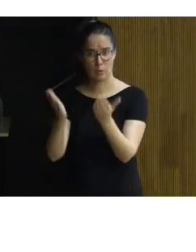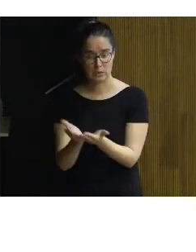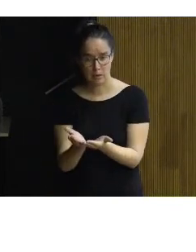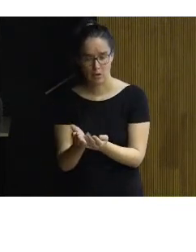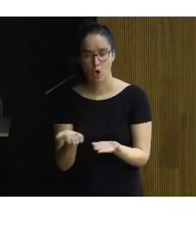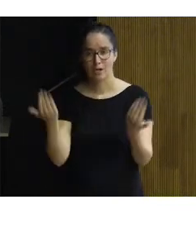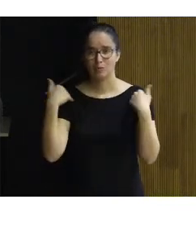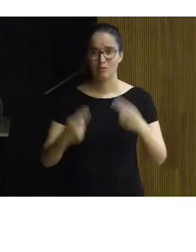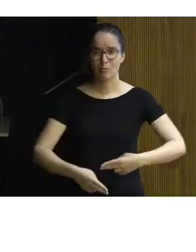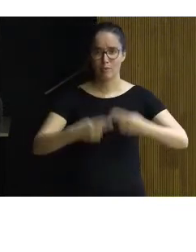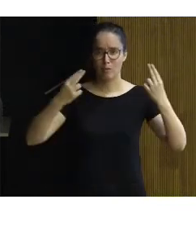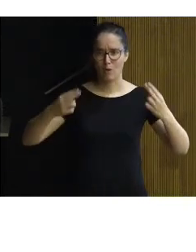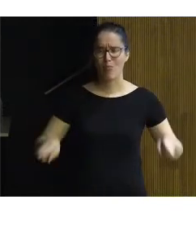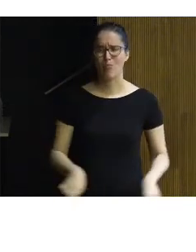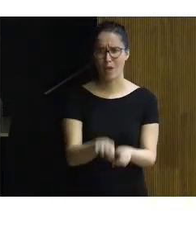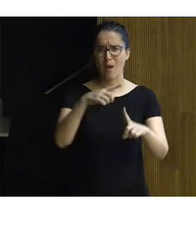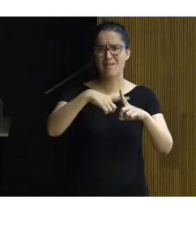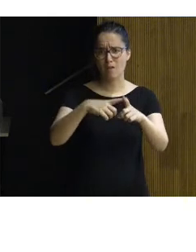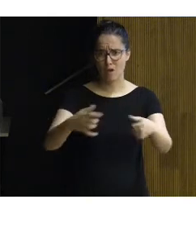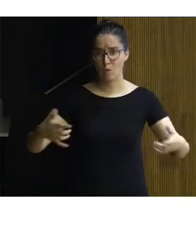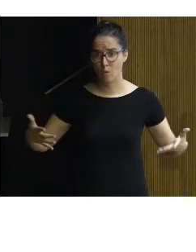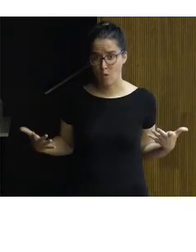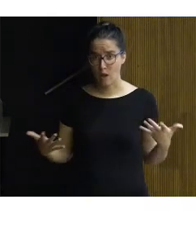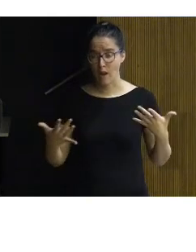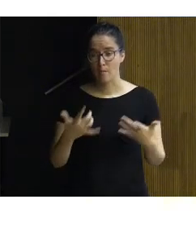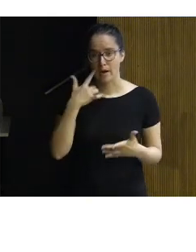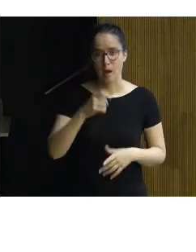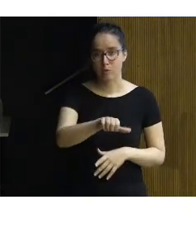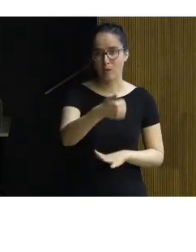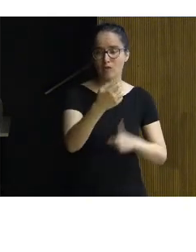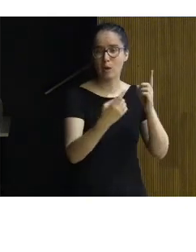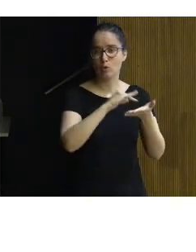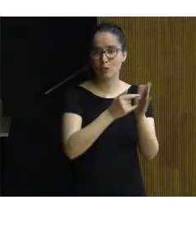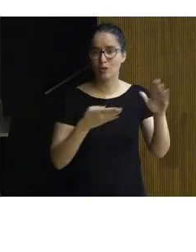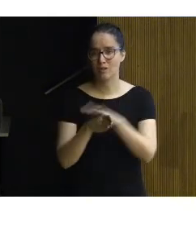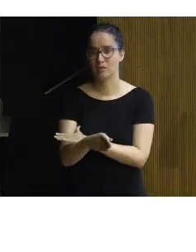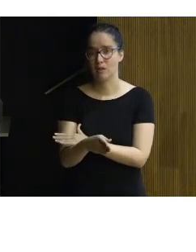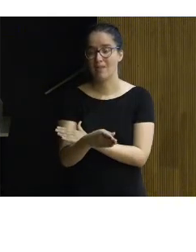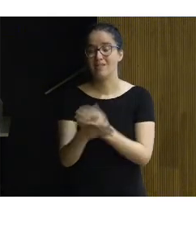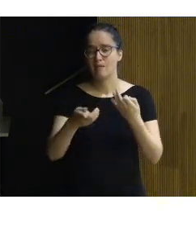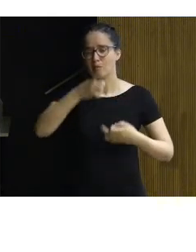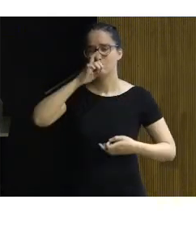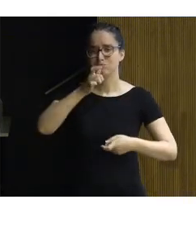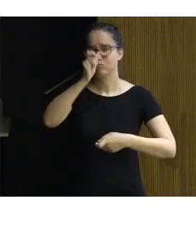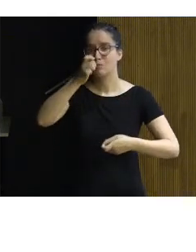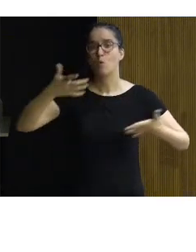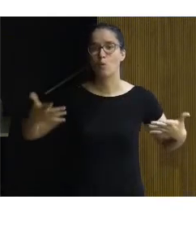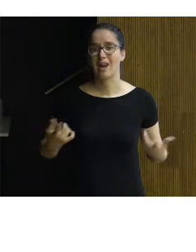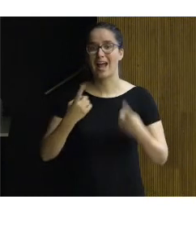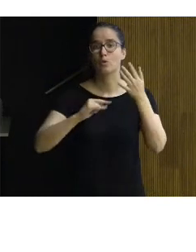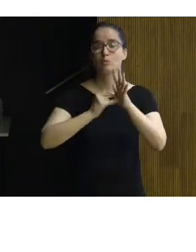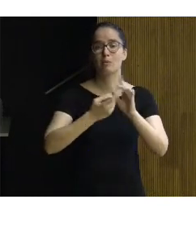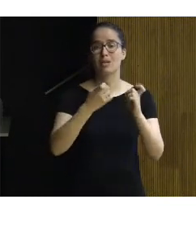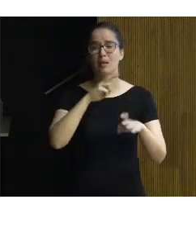responsables públicos sea cual sea nuestro nivel en la aprobación de determinados proyectos de accesibilidad no olvidemos que determinados mecanismos